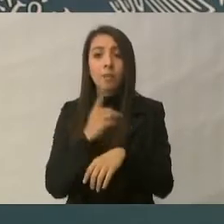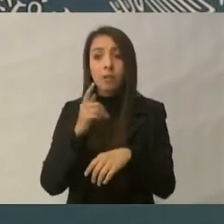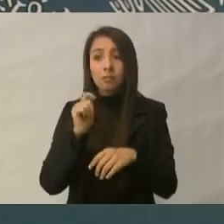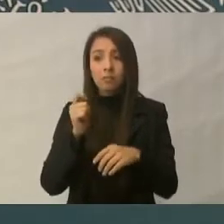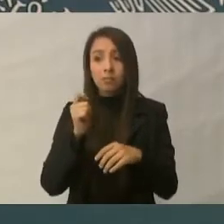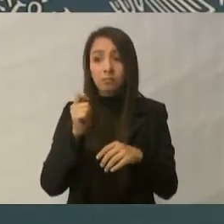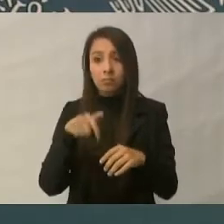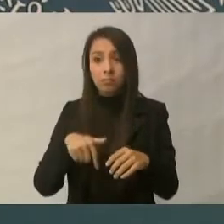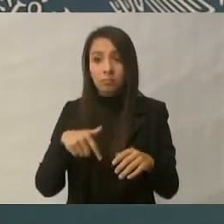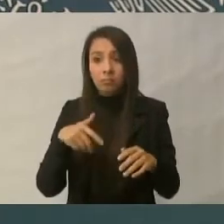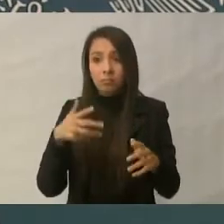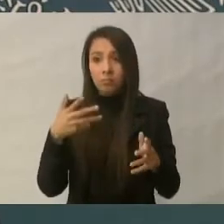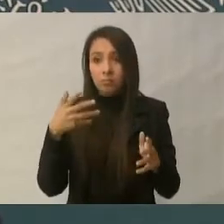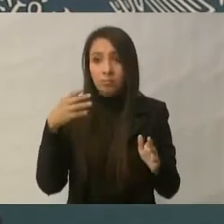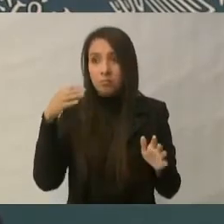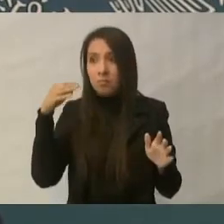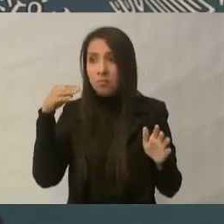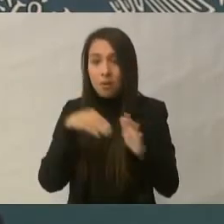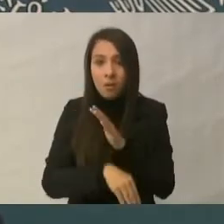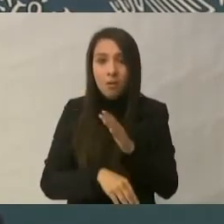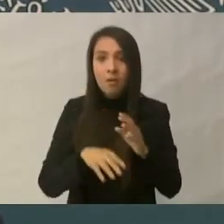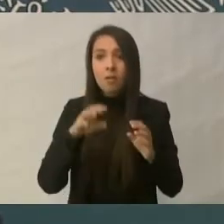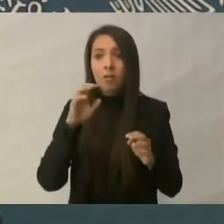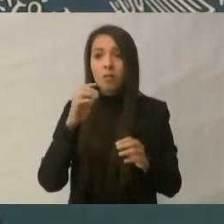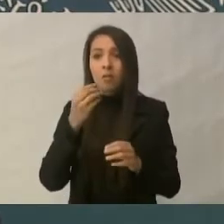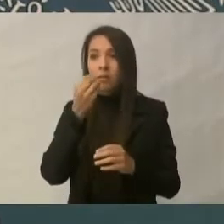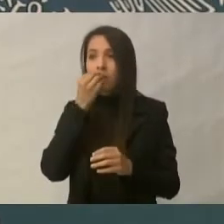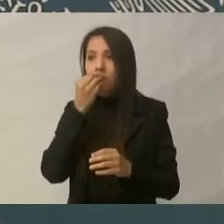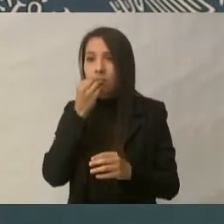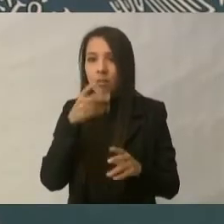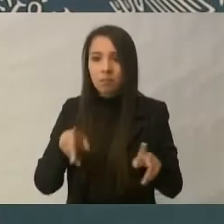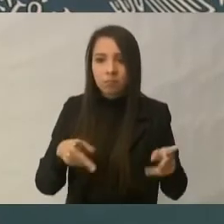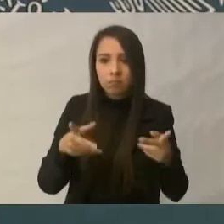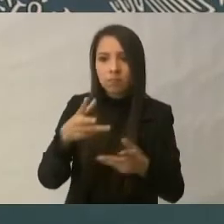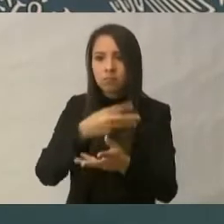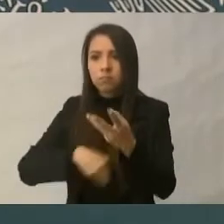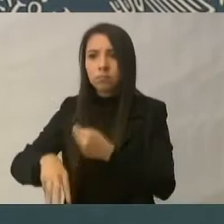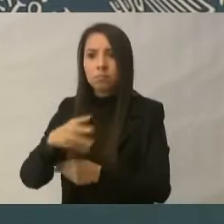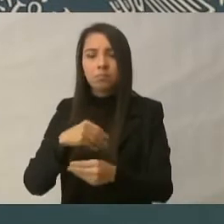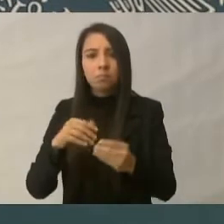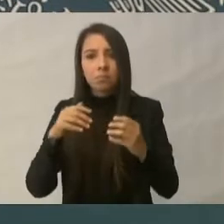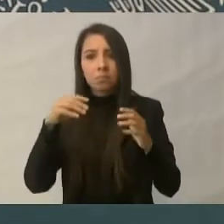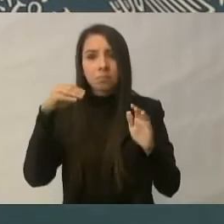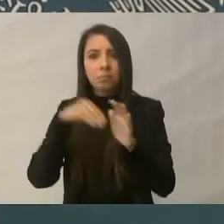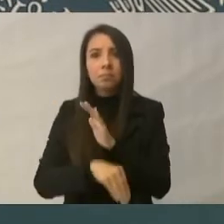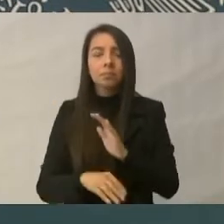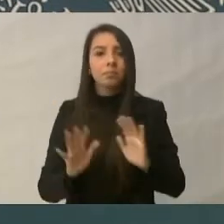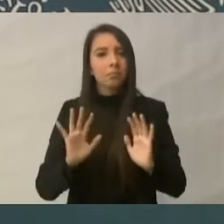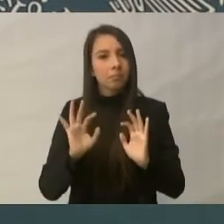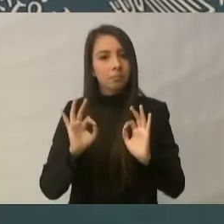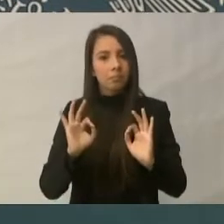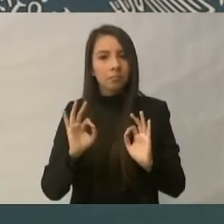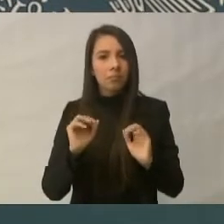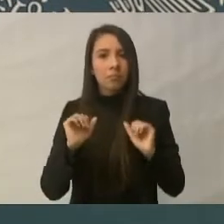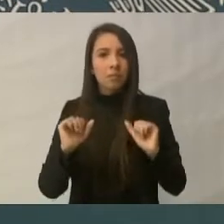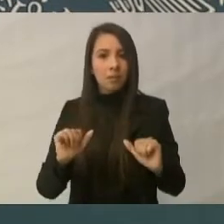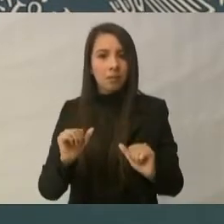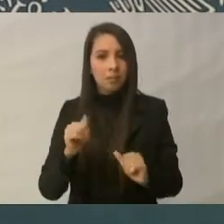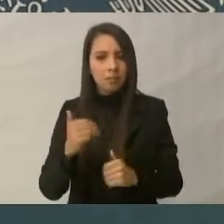el consumo básico, el consumo de alimentos, el consumo de